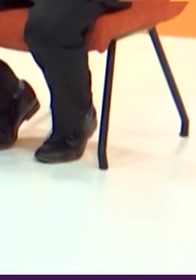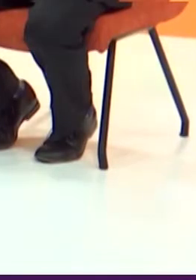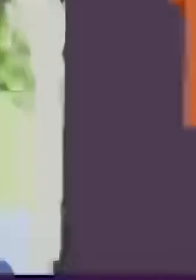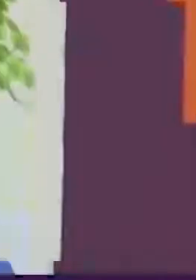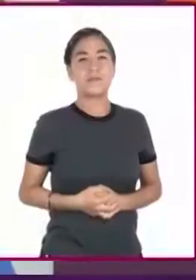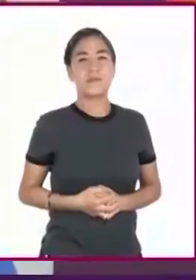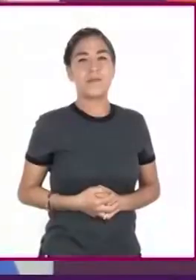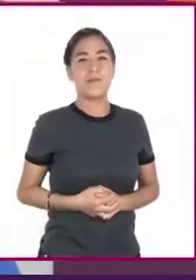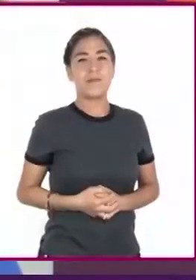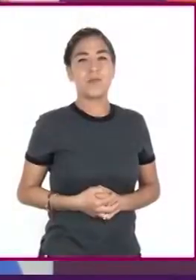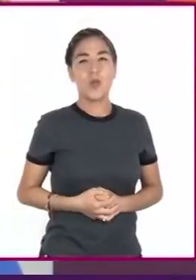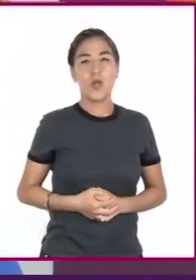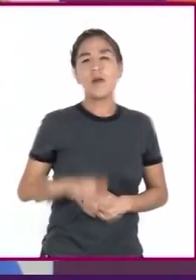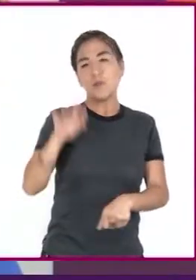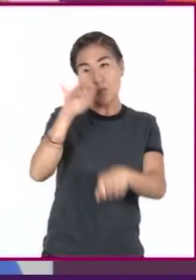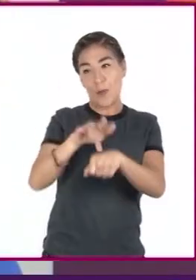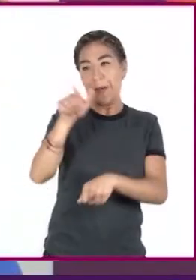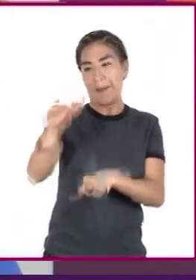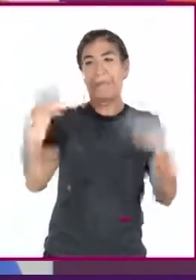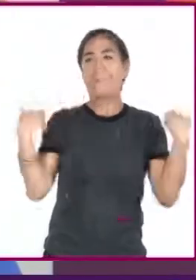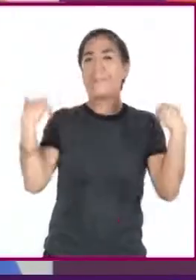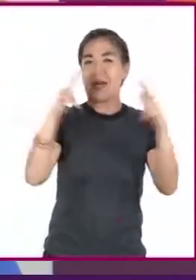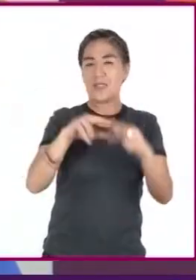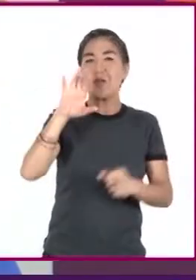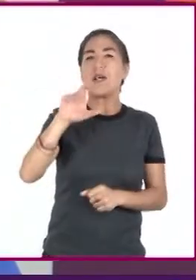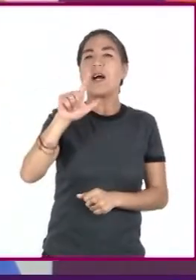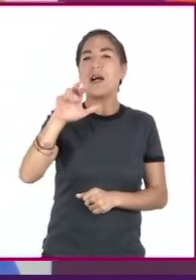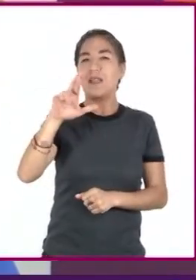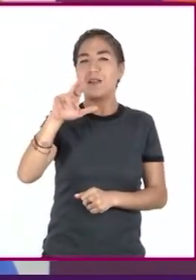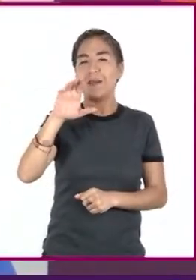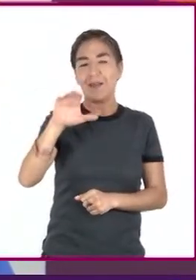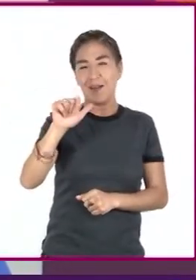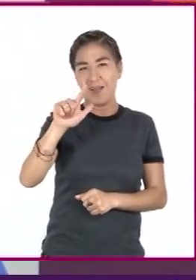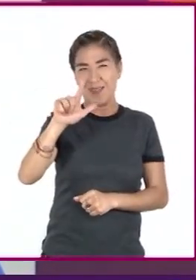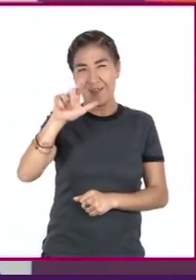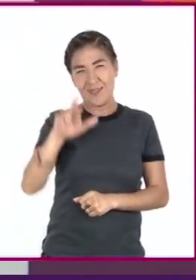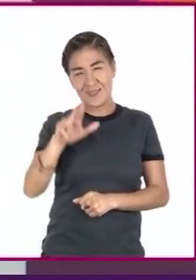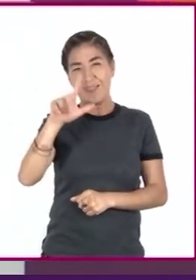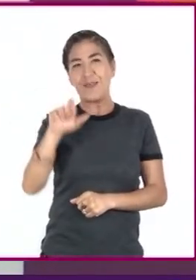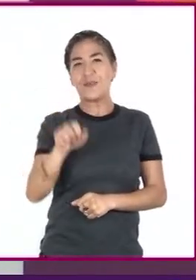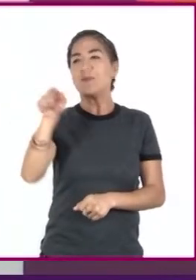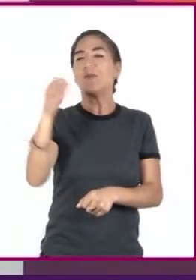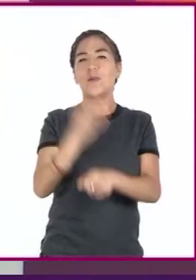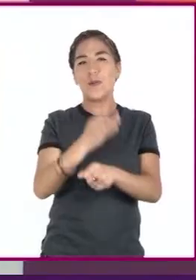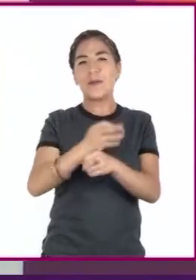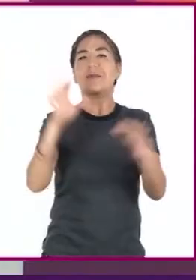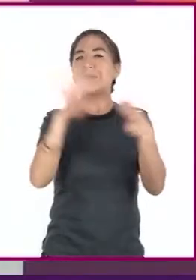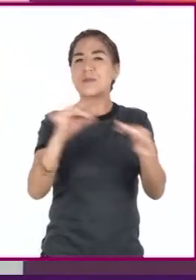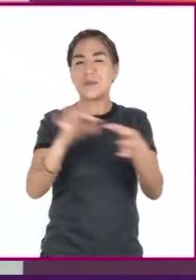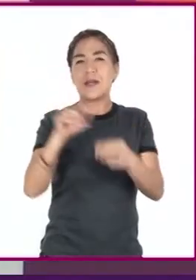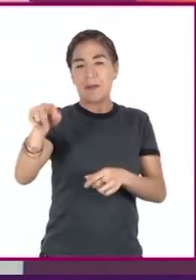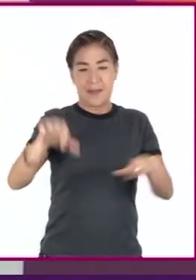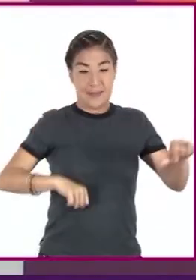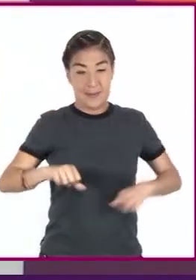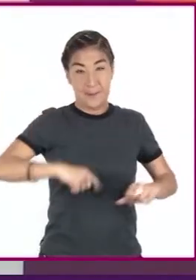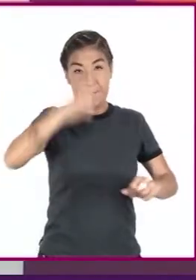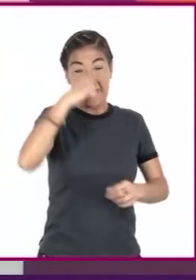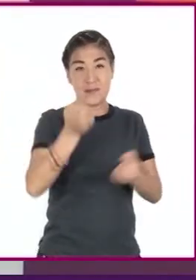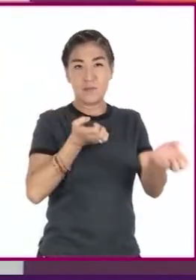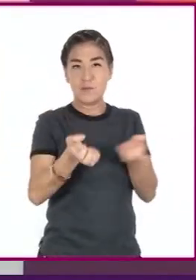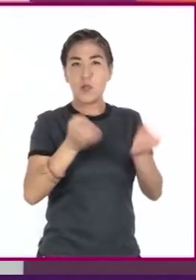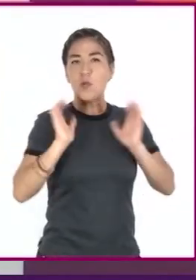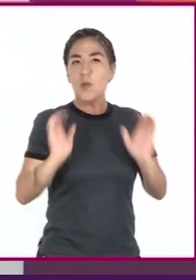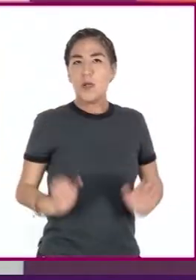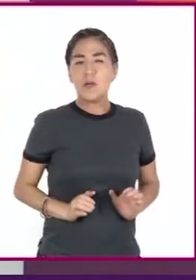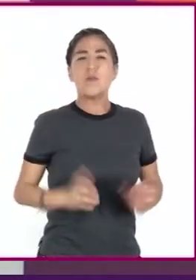Ahora, maestro Carlos, partiendo de las sesiones que vimos en relación a la actividad física, ¿qué importancia